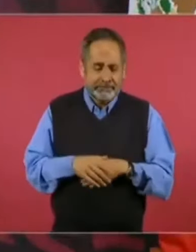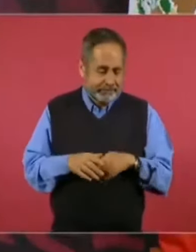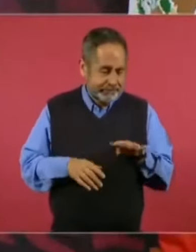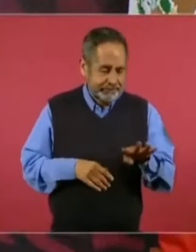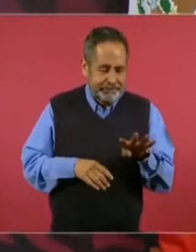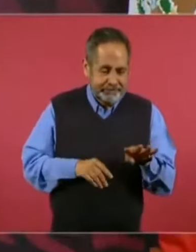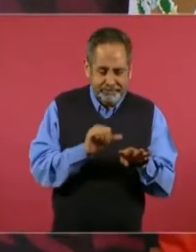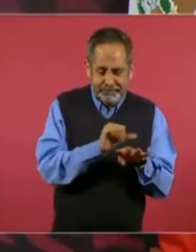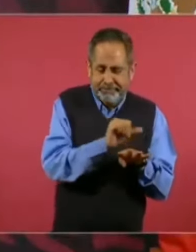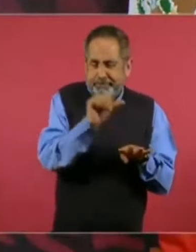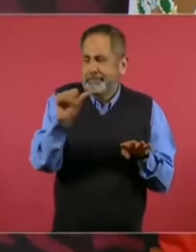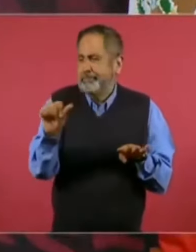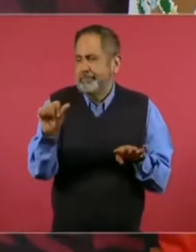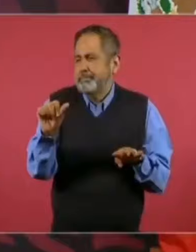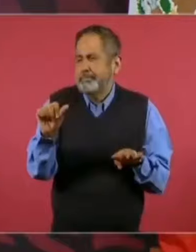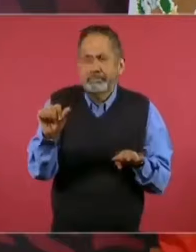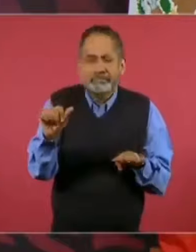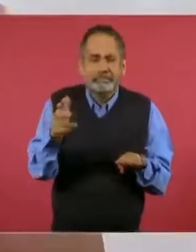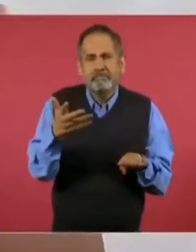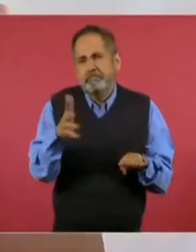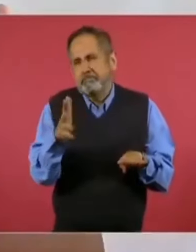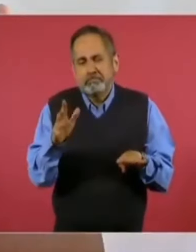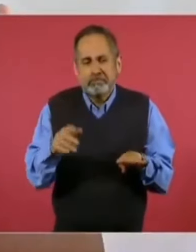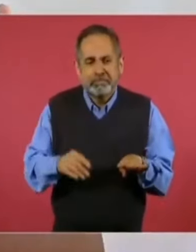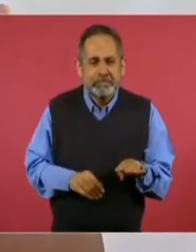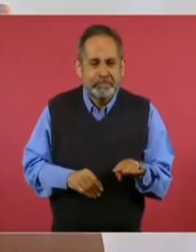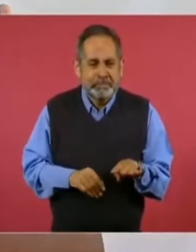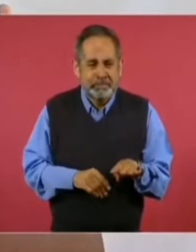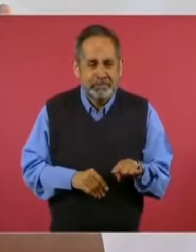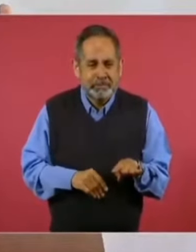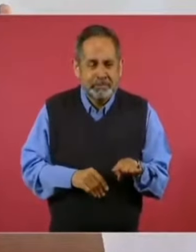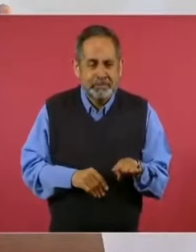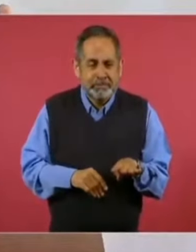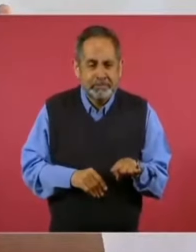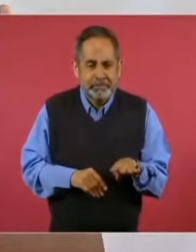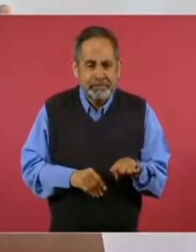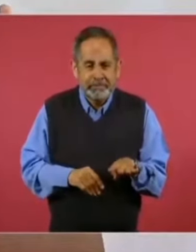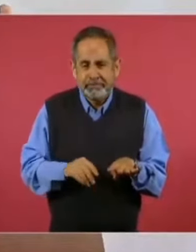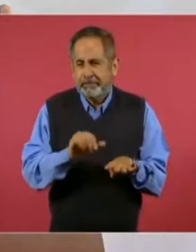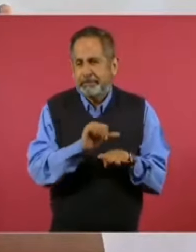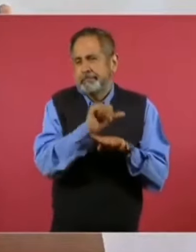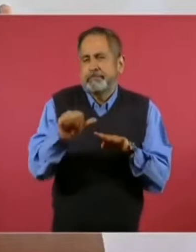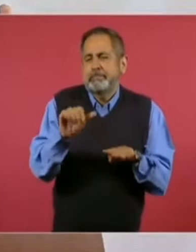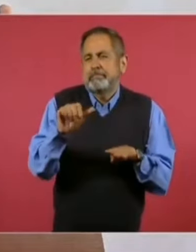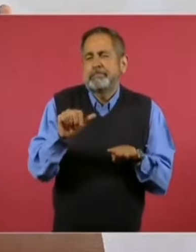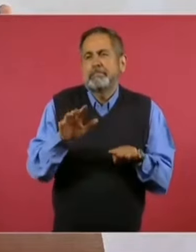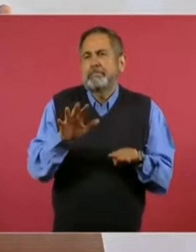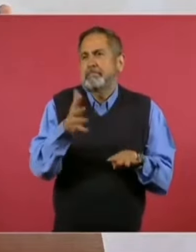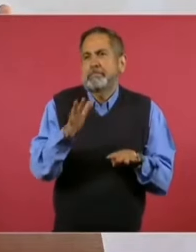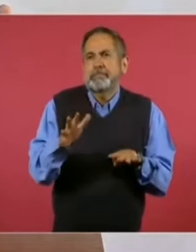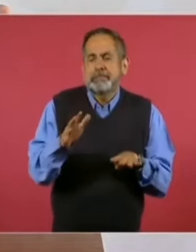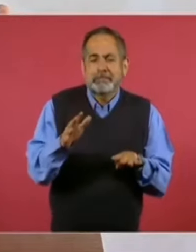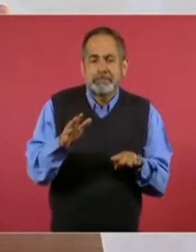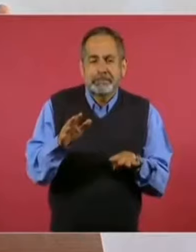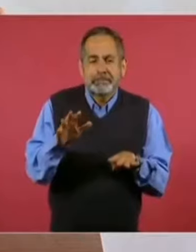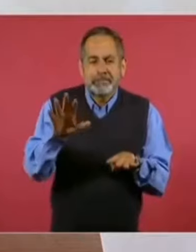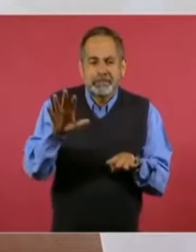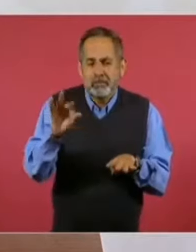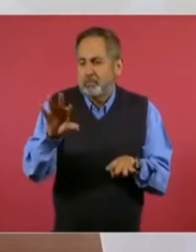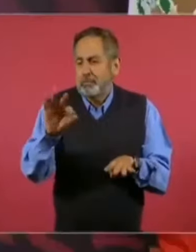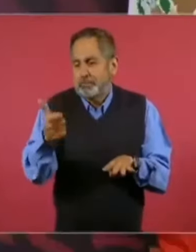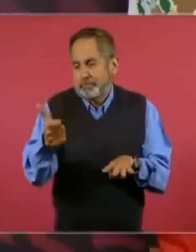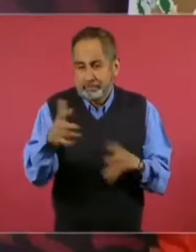llegara a 40,